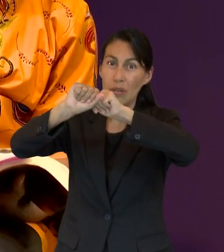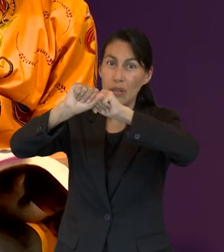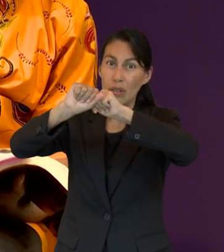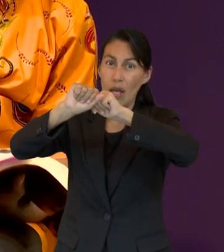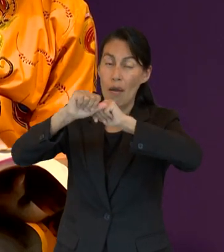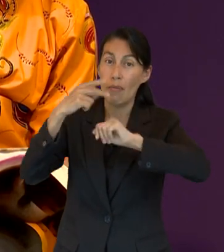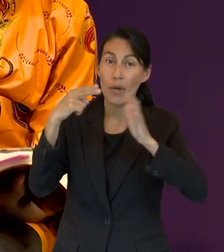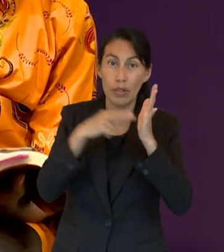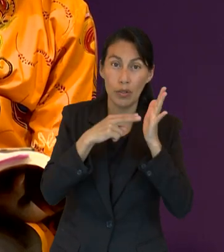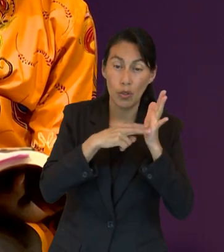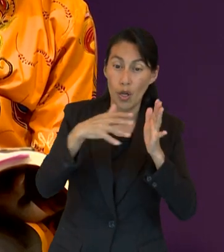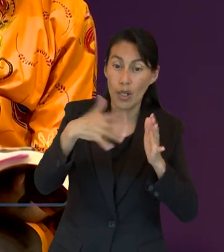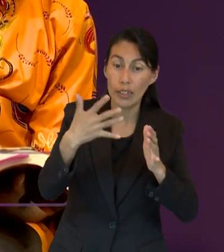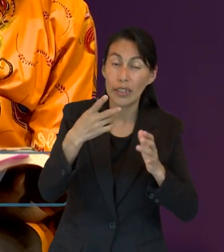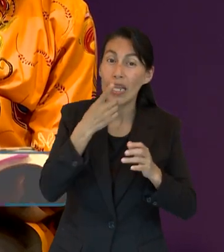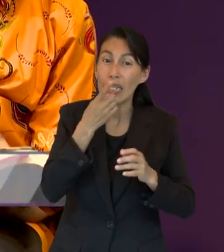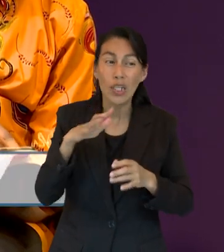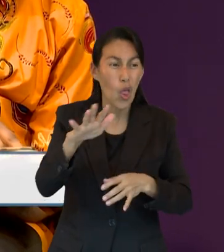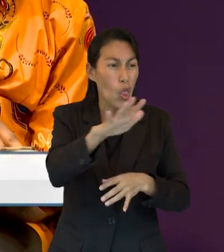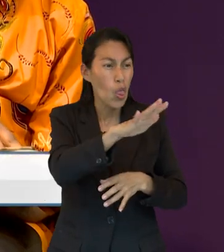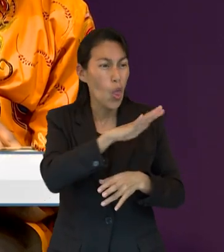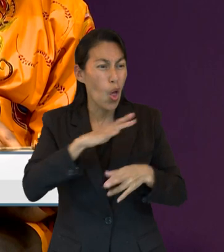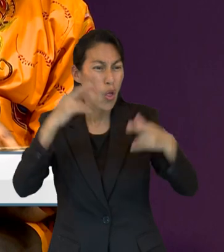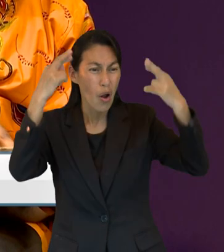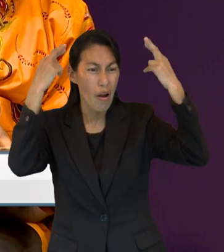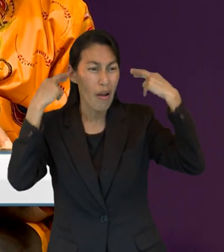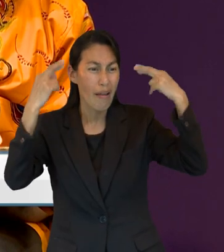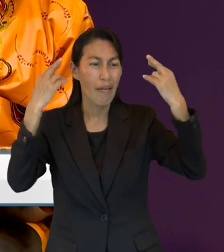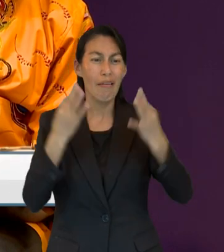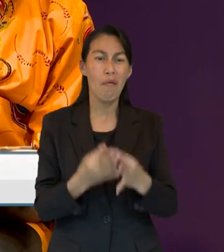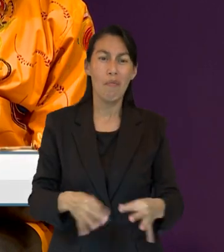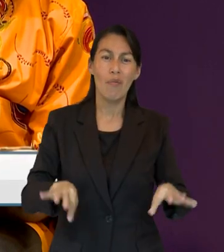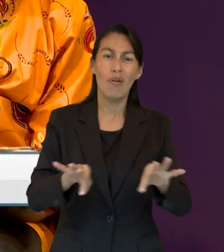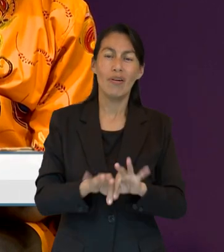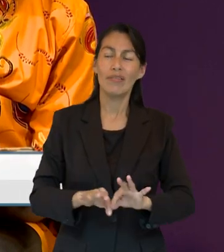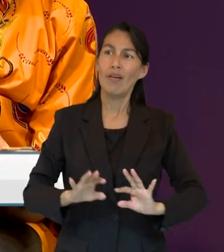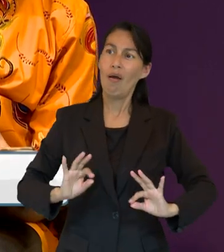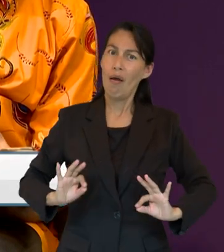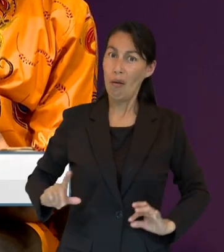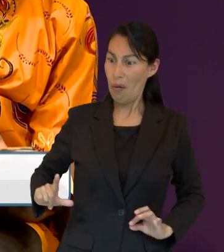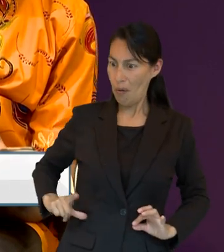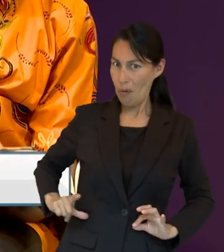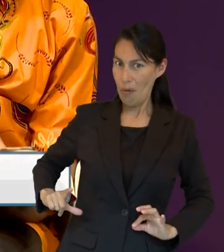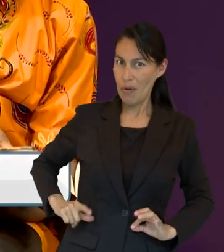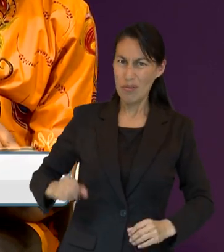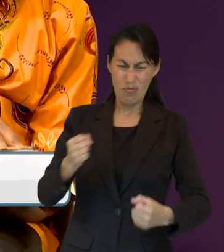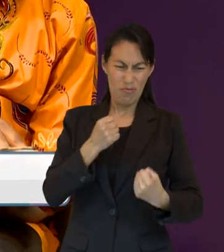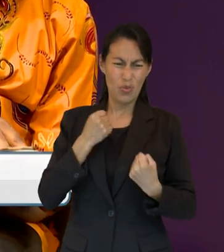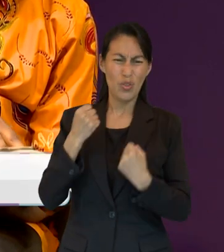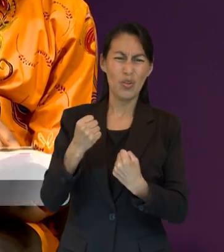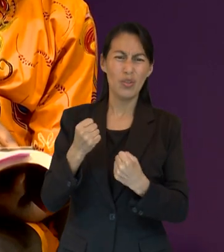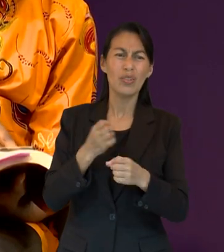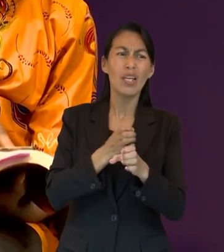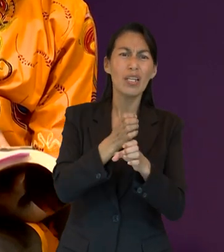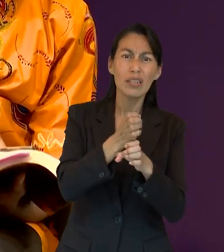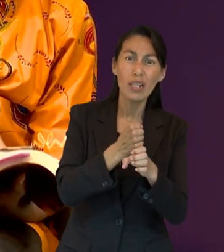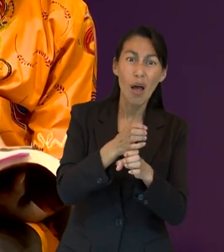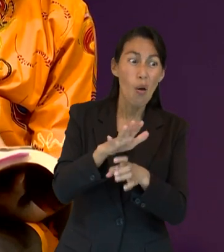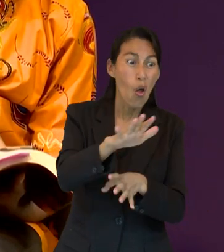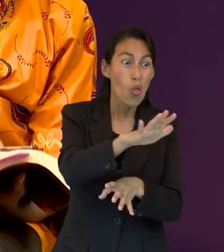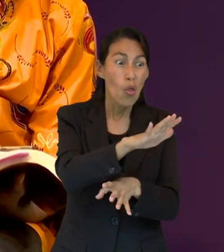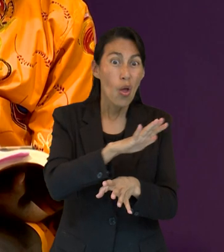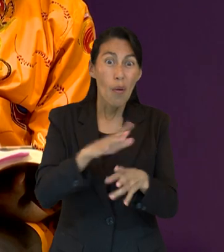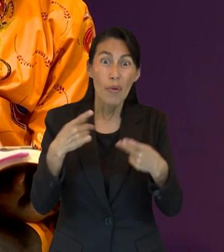y el 15 dice, los reyes de la tierra, los grandes, los ricos, y los capitanes, los poderosos, los